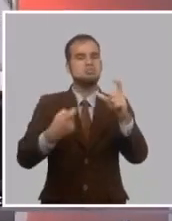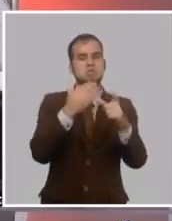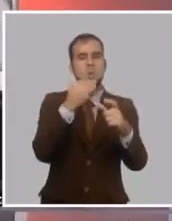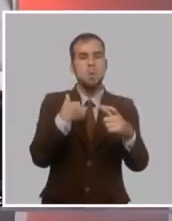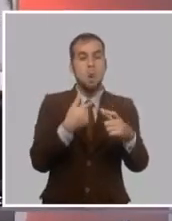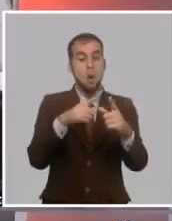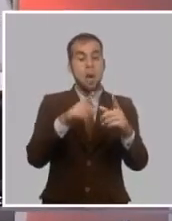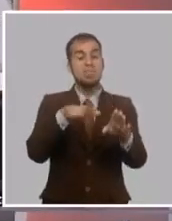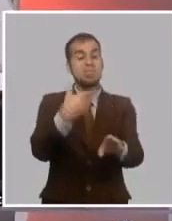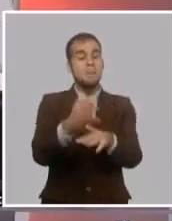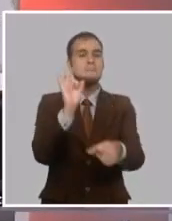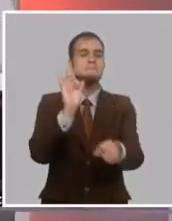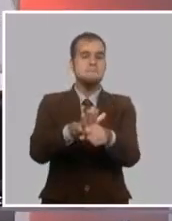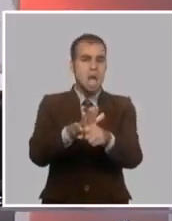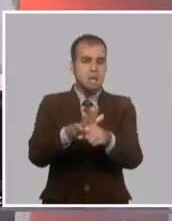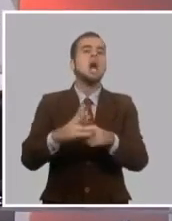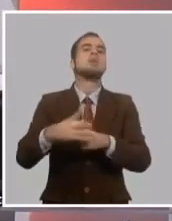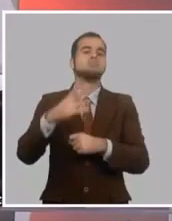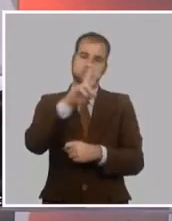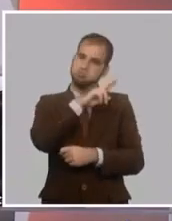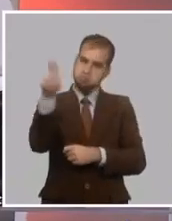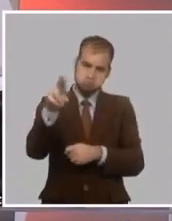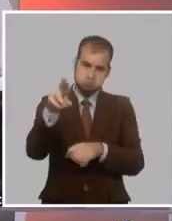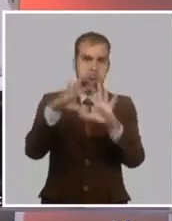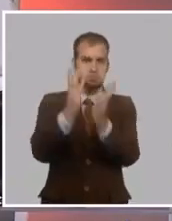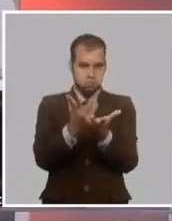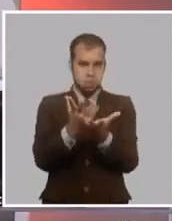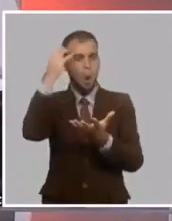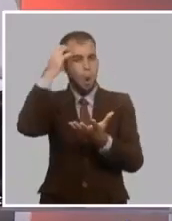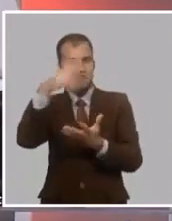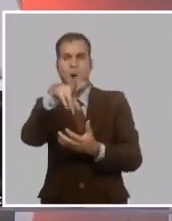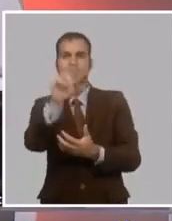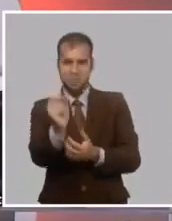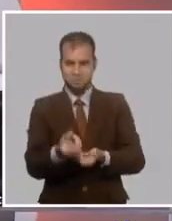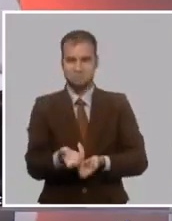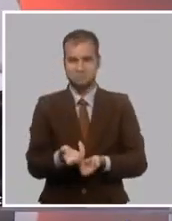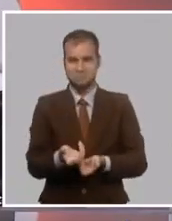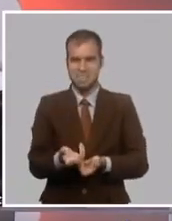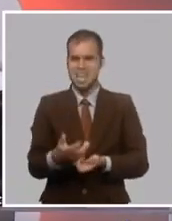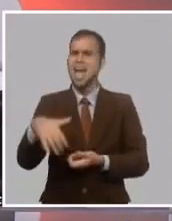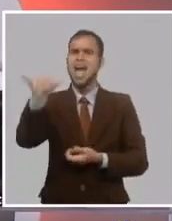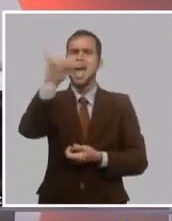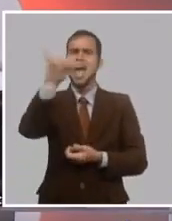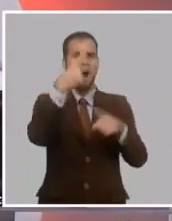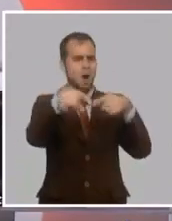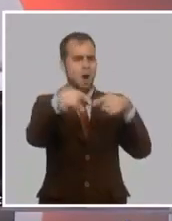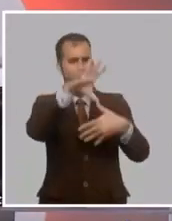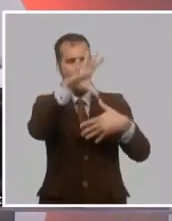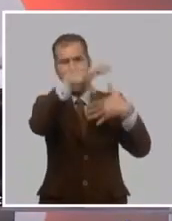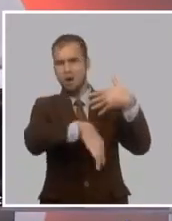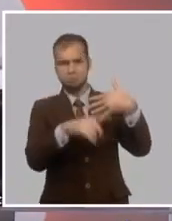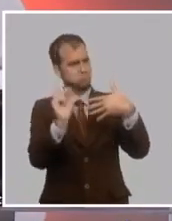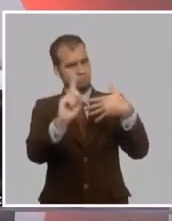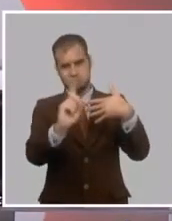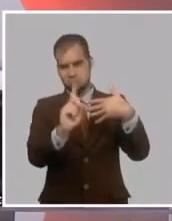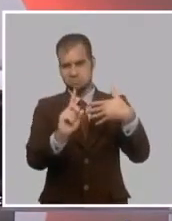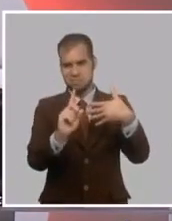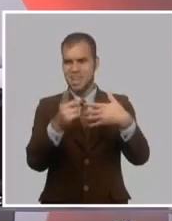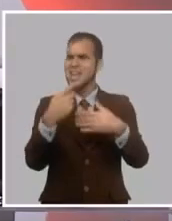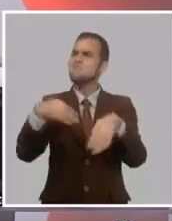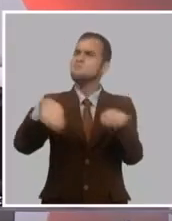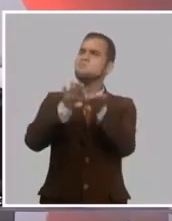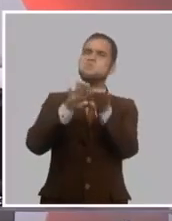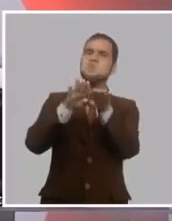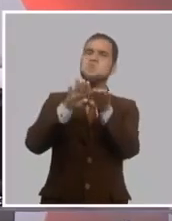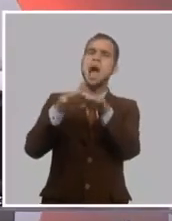sería cualquier república o una república más, como las otras de América, ni siquiera como la propia República Norteamericana,